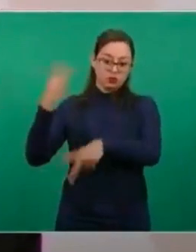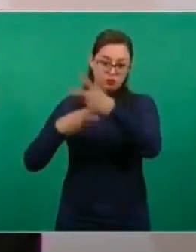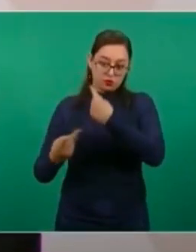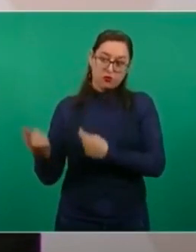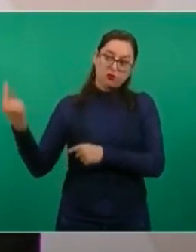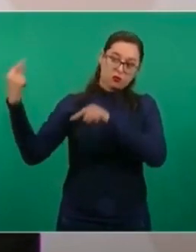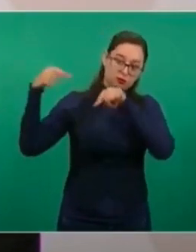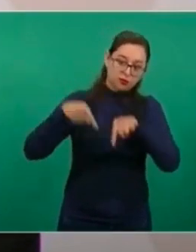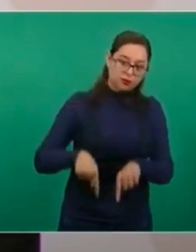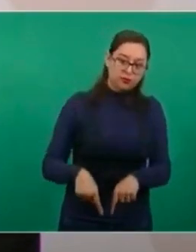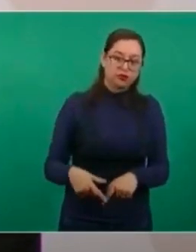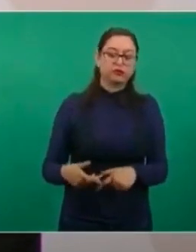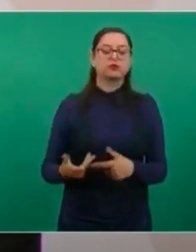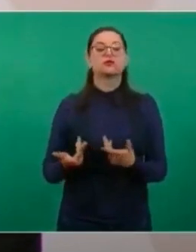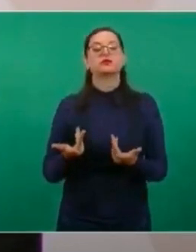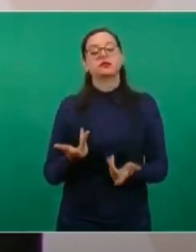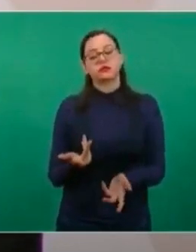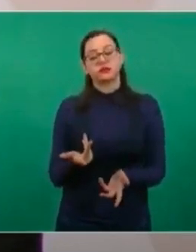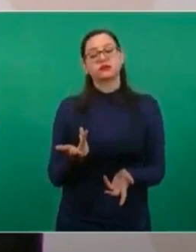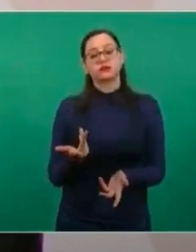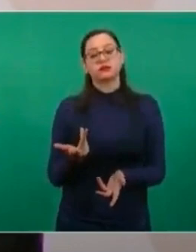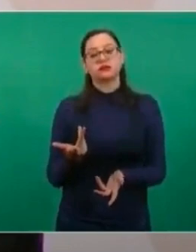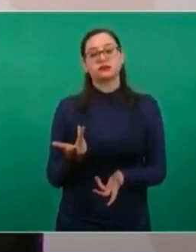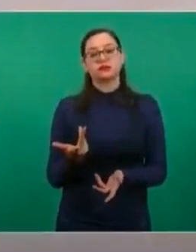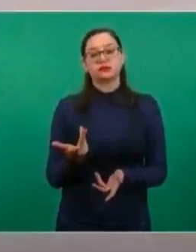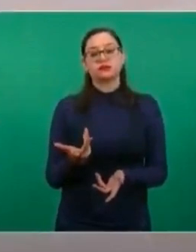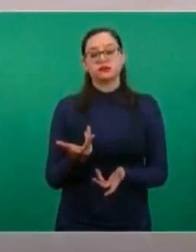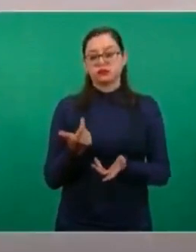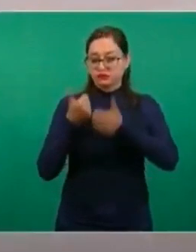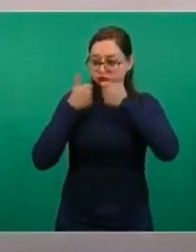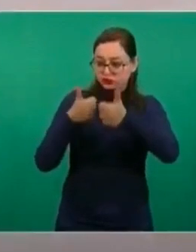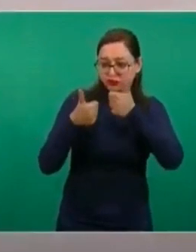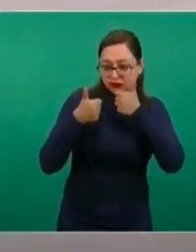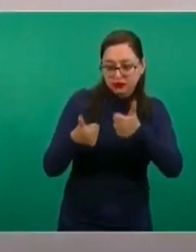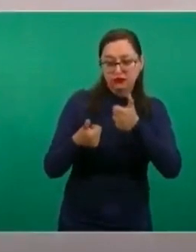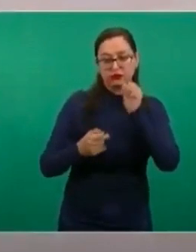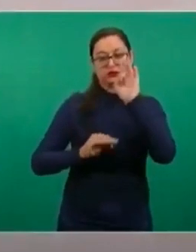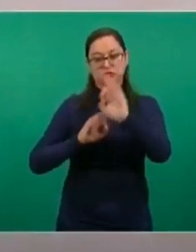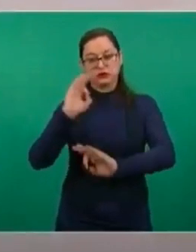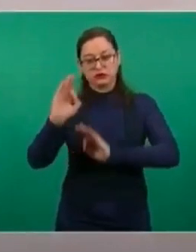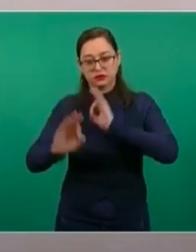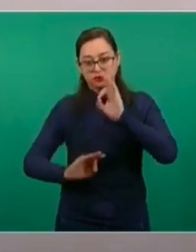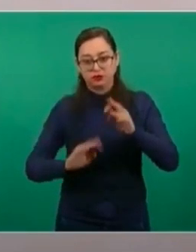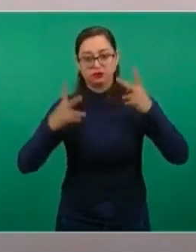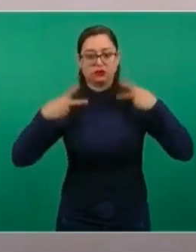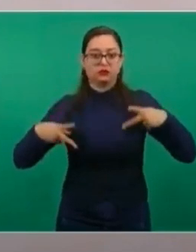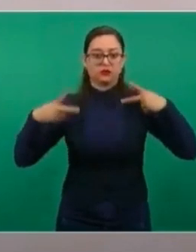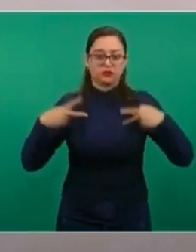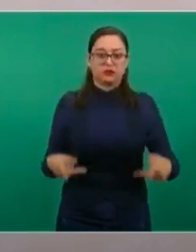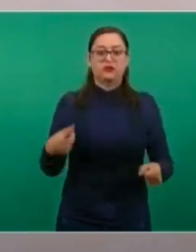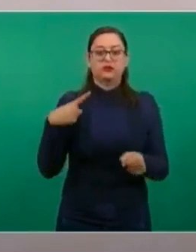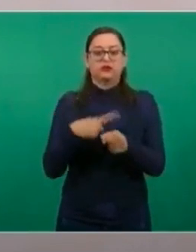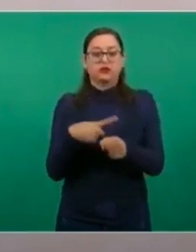médicos para dar atención a pacientes,